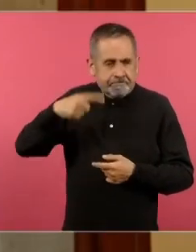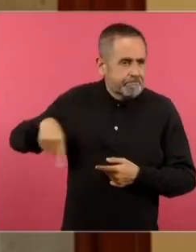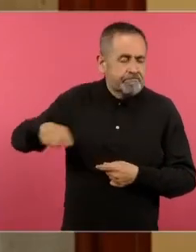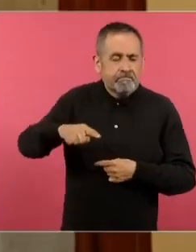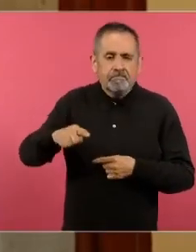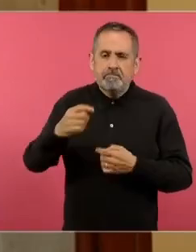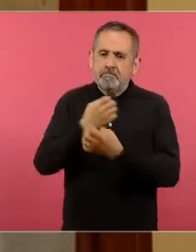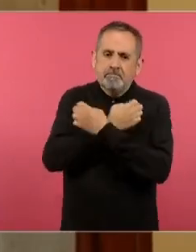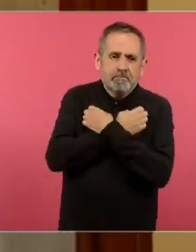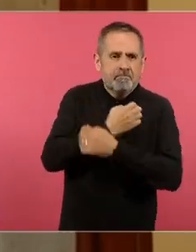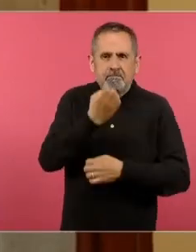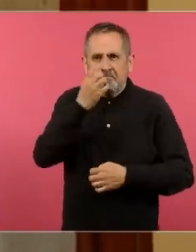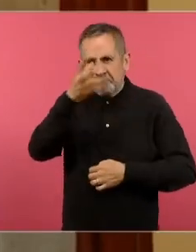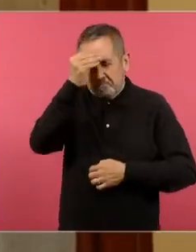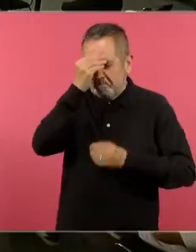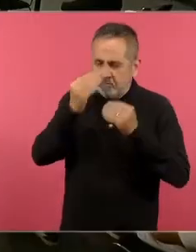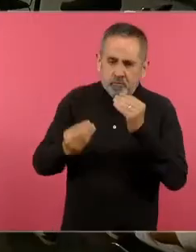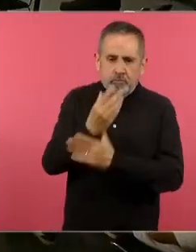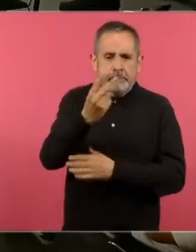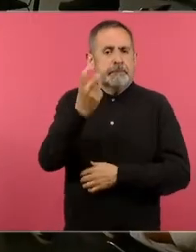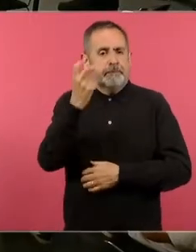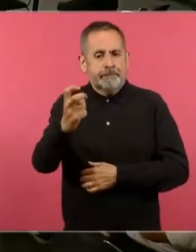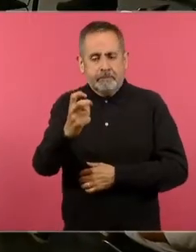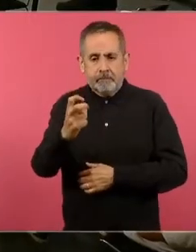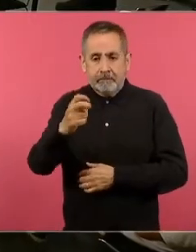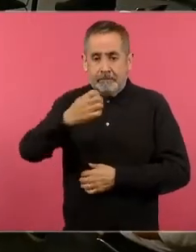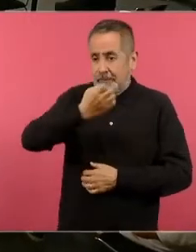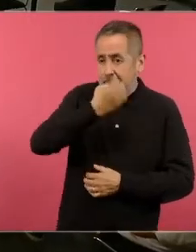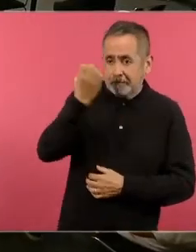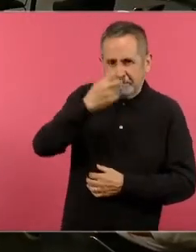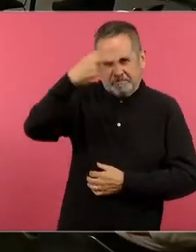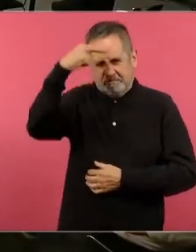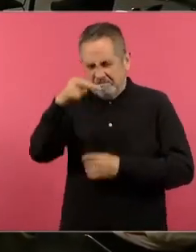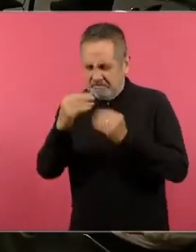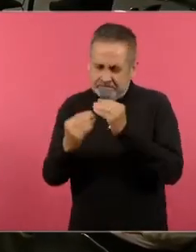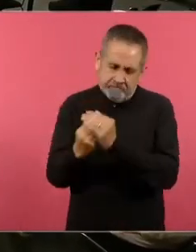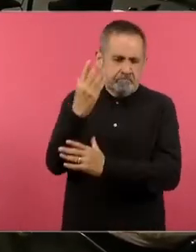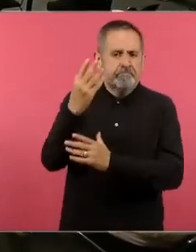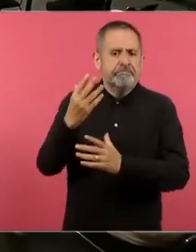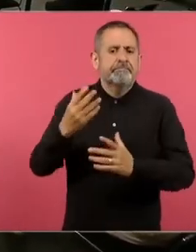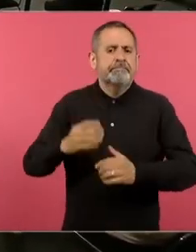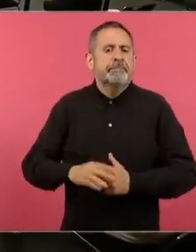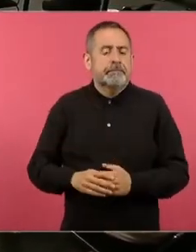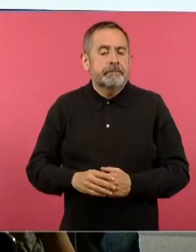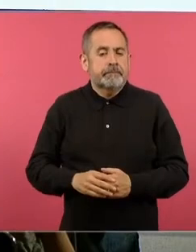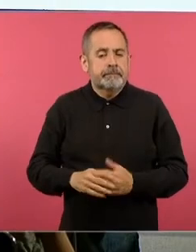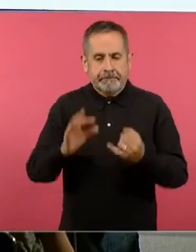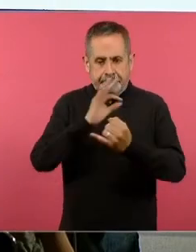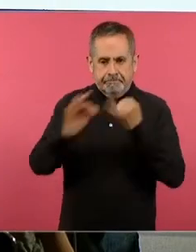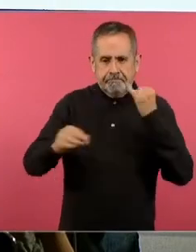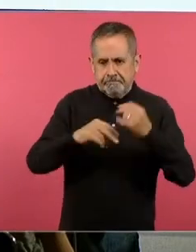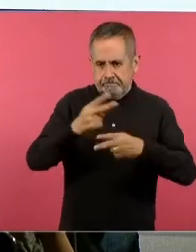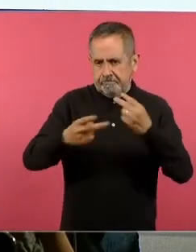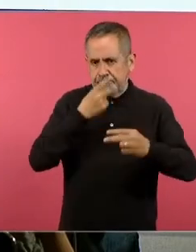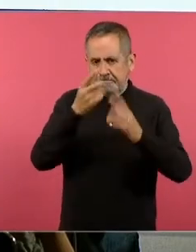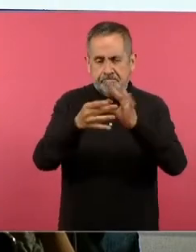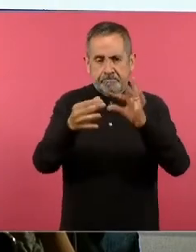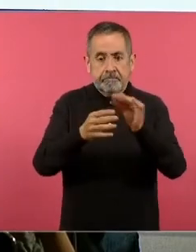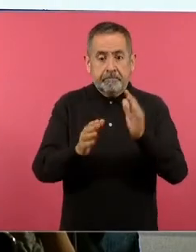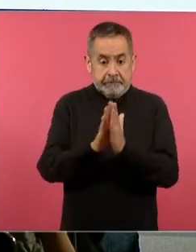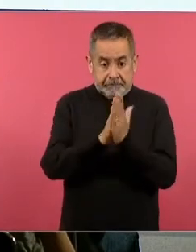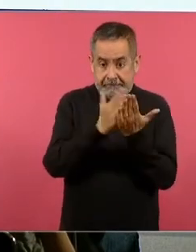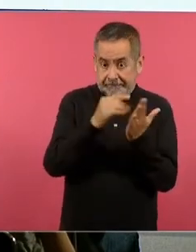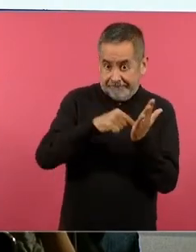educación, por ello la nueva escuela mexicana. Y por último, me gustaría decir que los libros